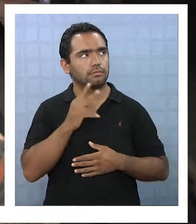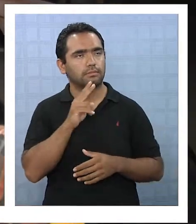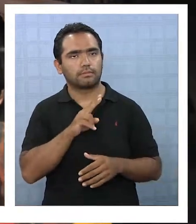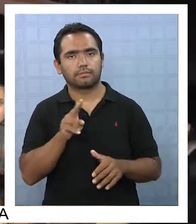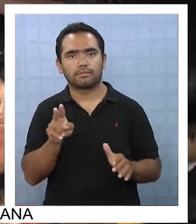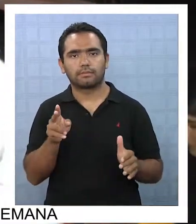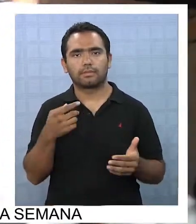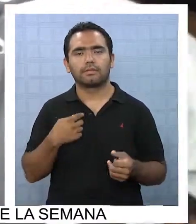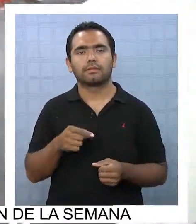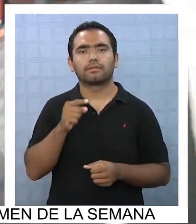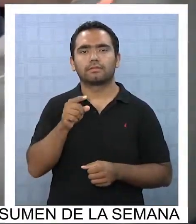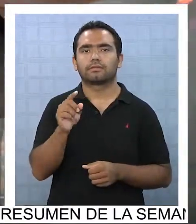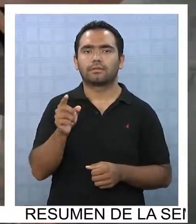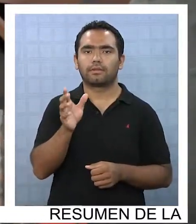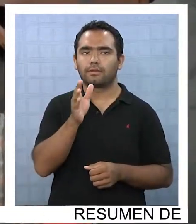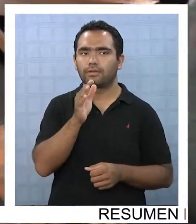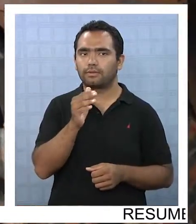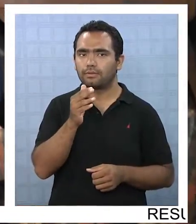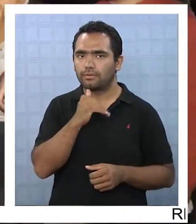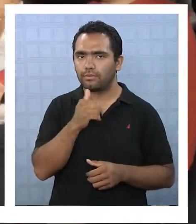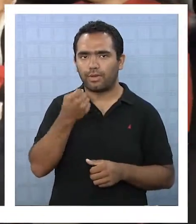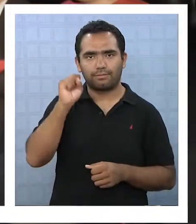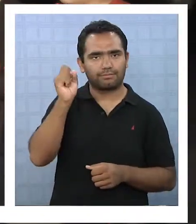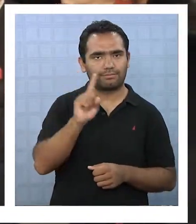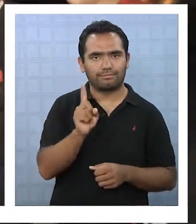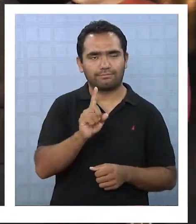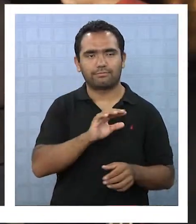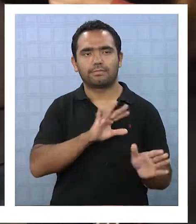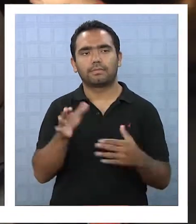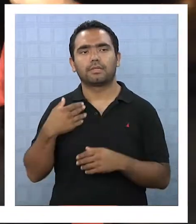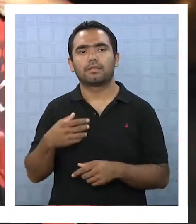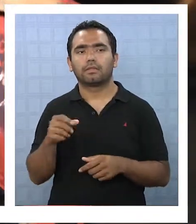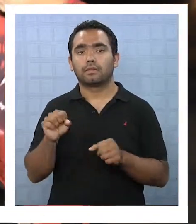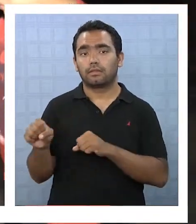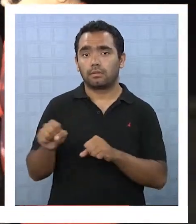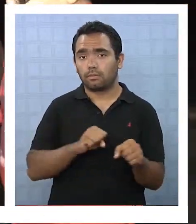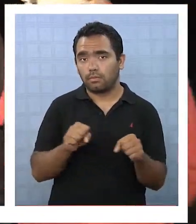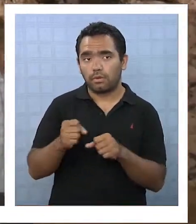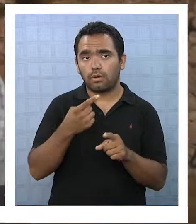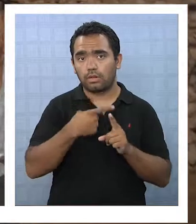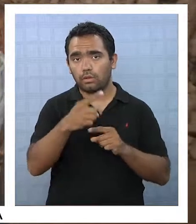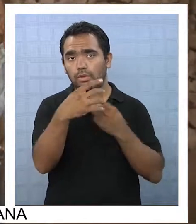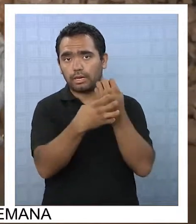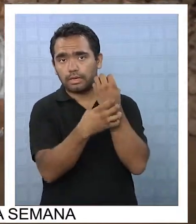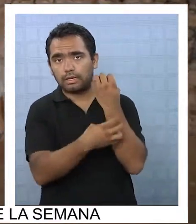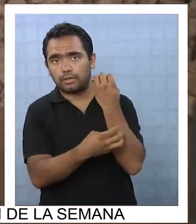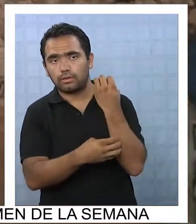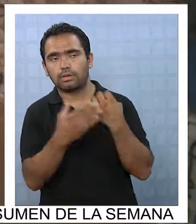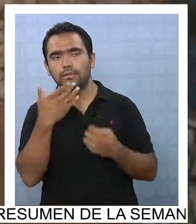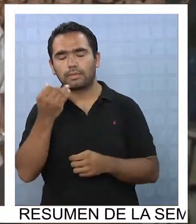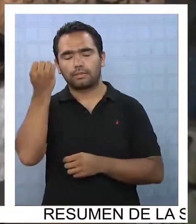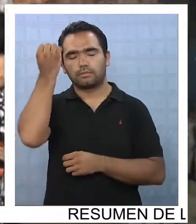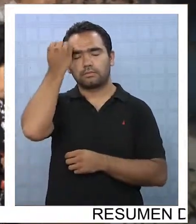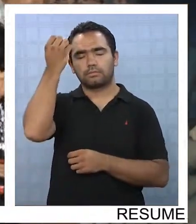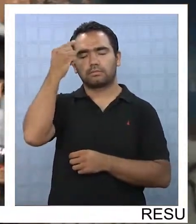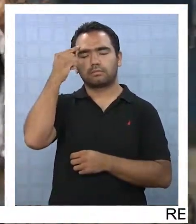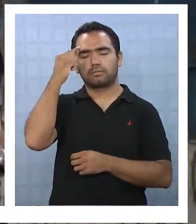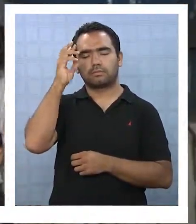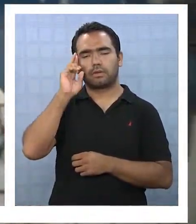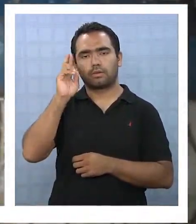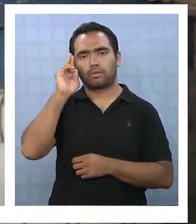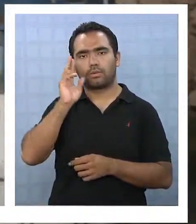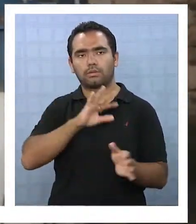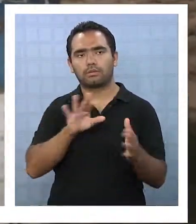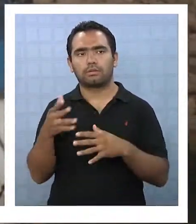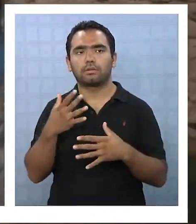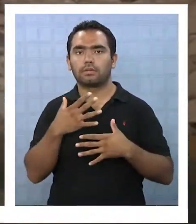creo que esté superado. La ocurrencia de templores y los sucesos en otras regiones reviven los recuerdos en la memoria de las personas.